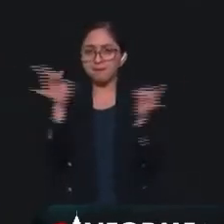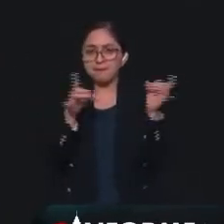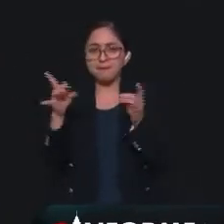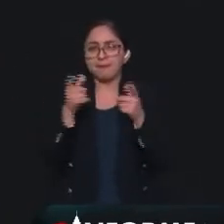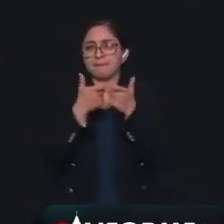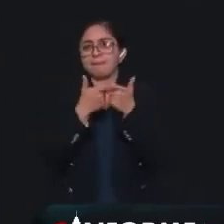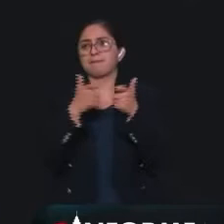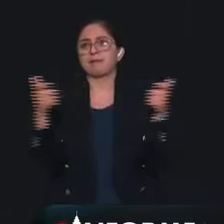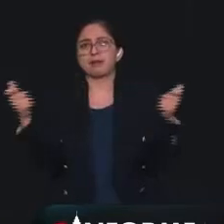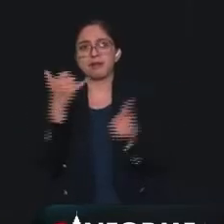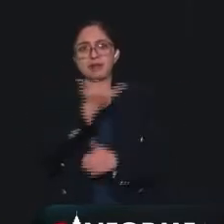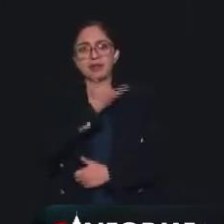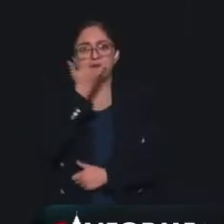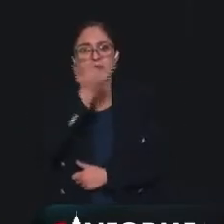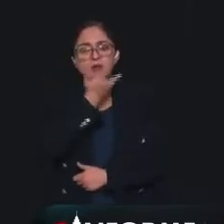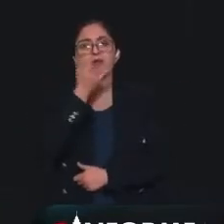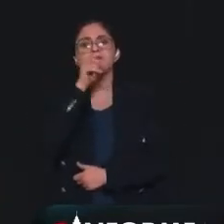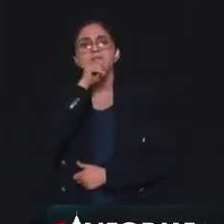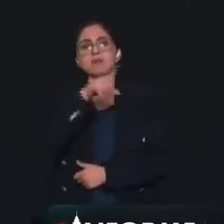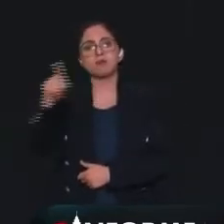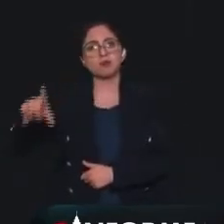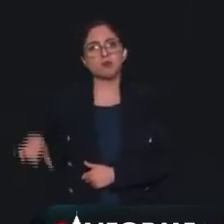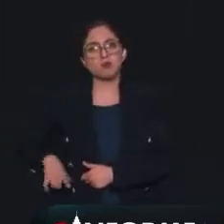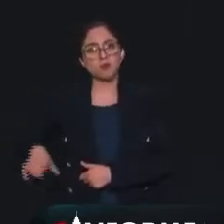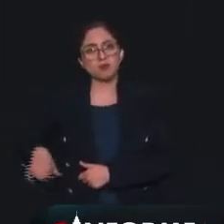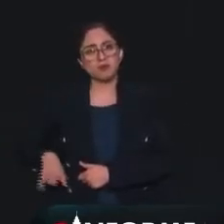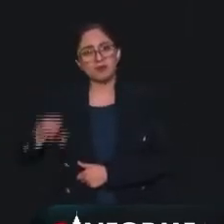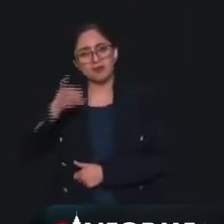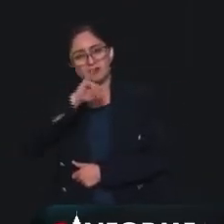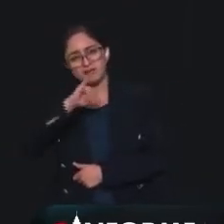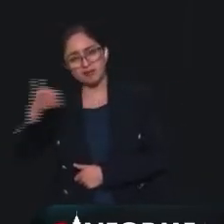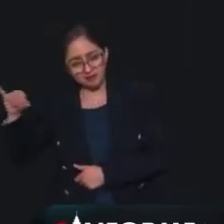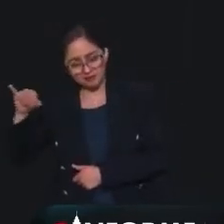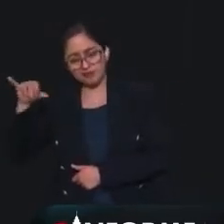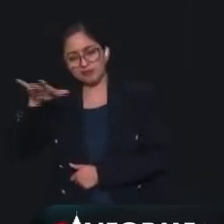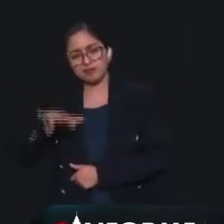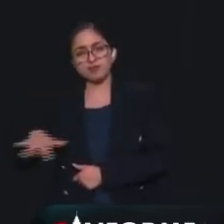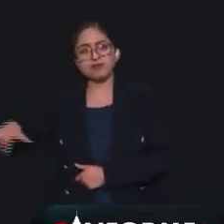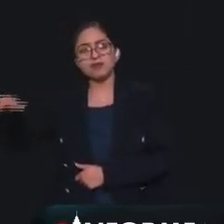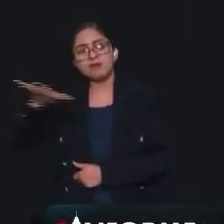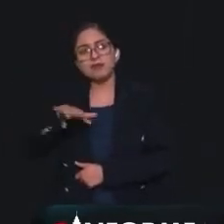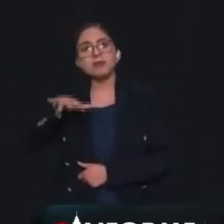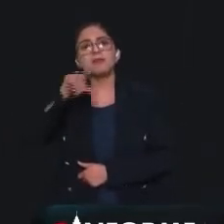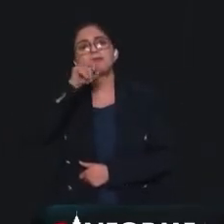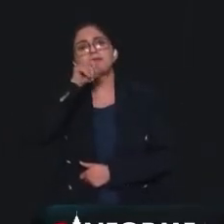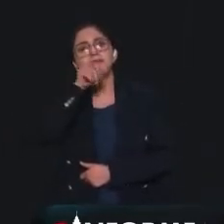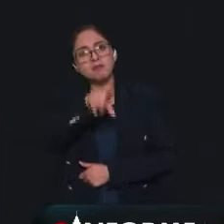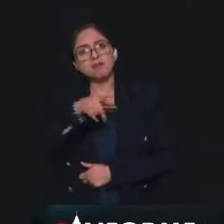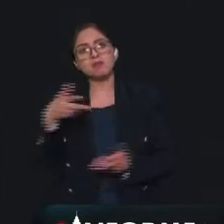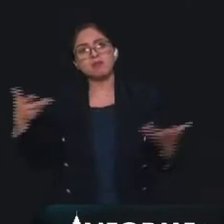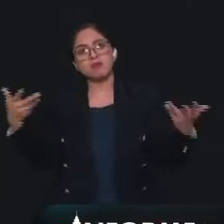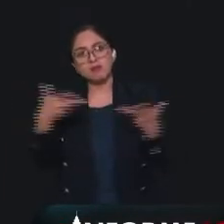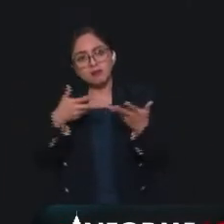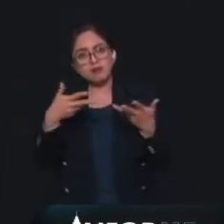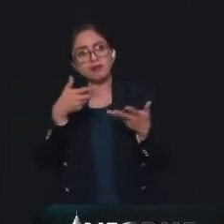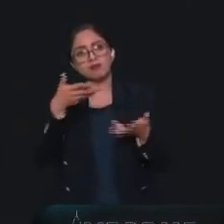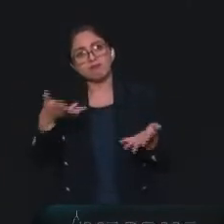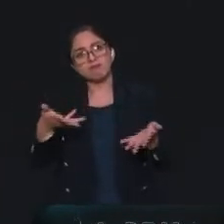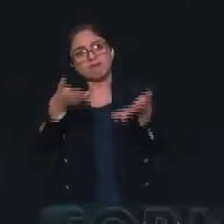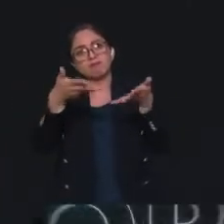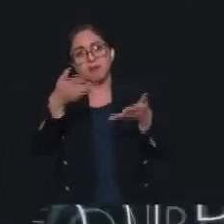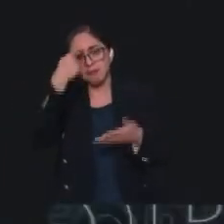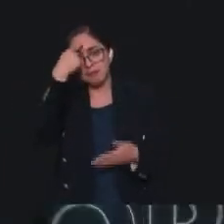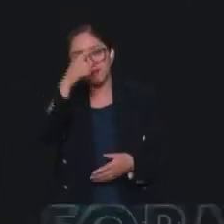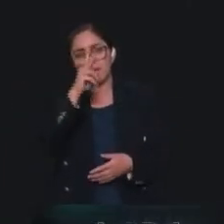pues digamos, de los gobiernos de izquierda a lo largo de estos países y de esa forma provocar y promover violencia. Entonces, si podemos